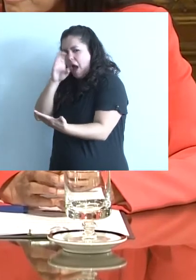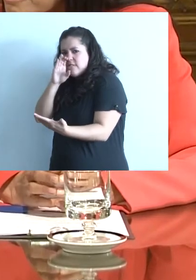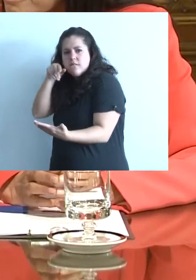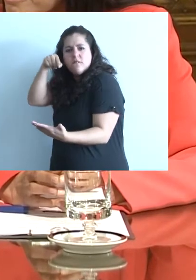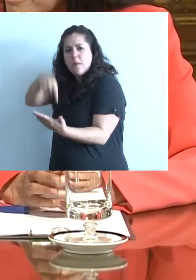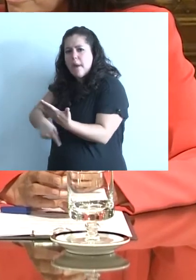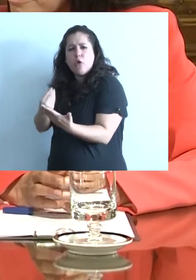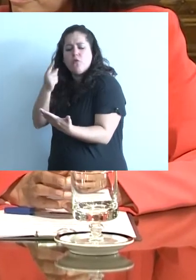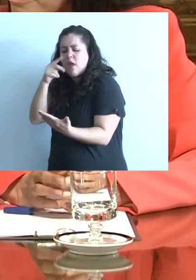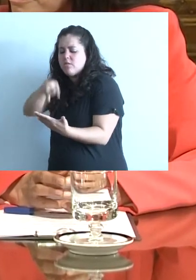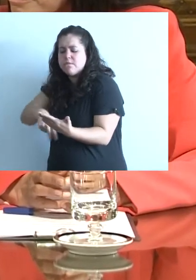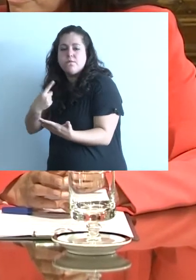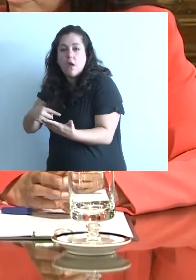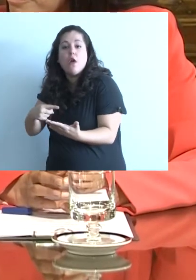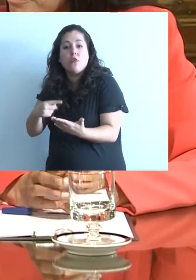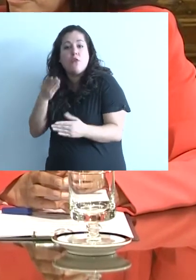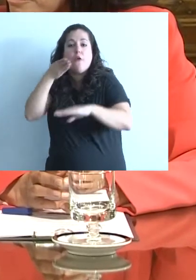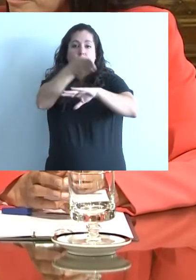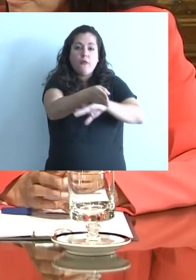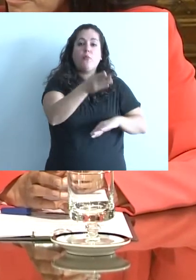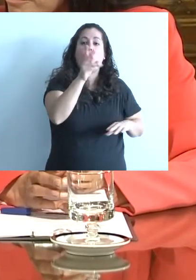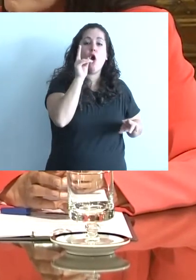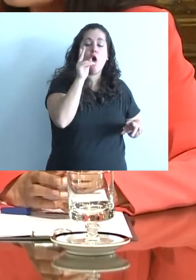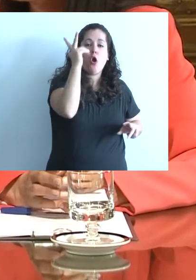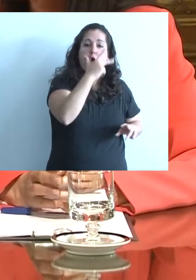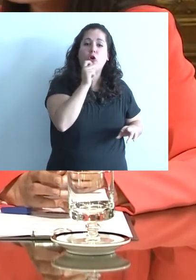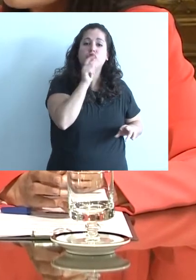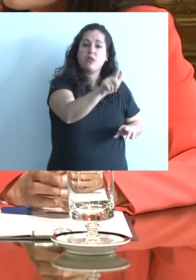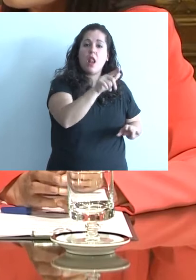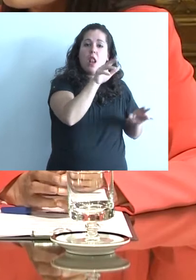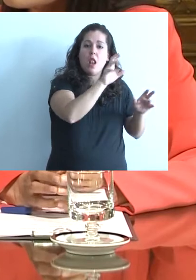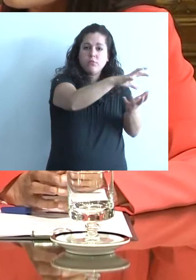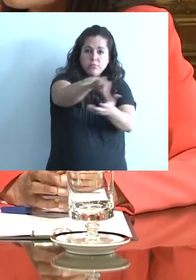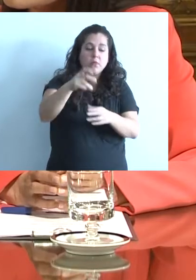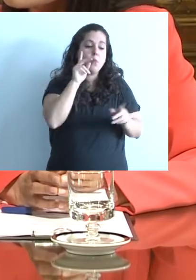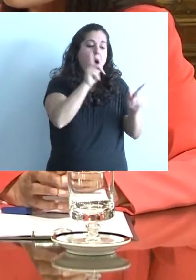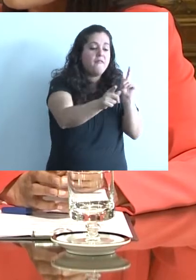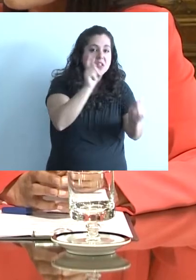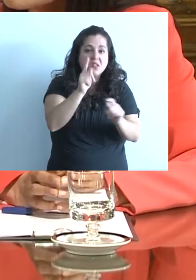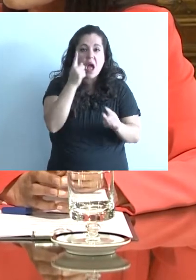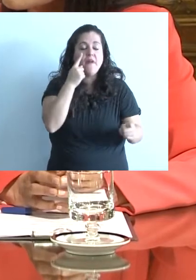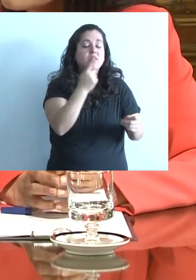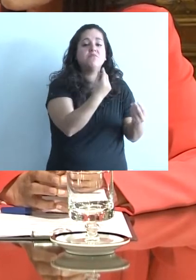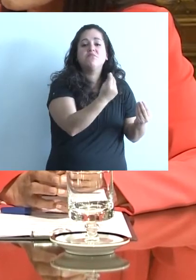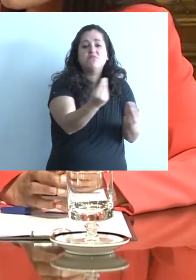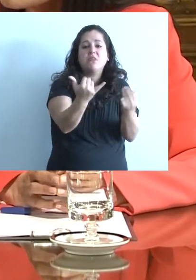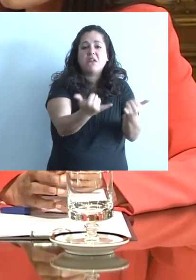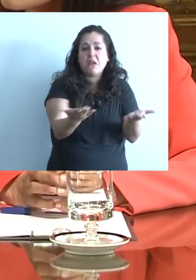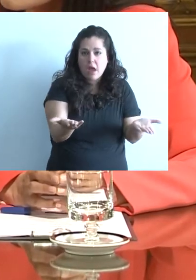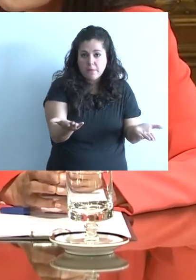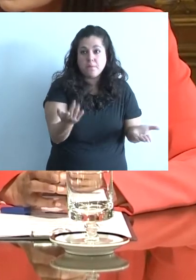vamos a conocerlo un poco más. Entonces, fuimos a visitar los hostels, a ver cómo funciona. Y es una cosa interesante, como vos decís,